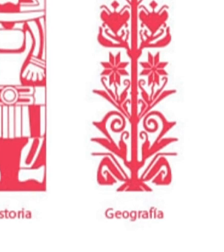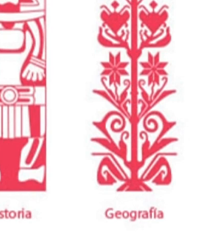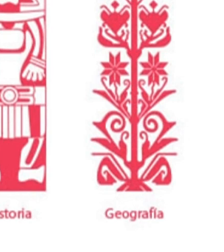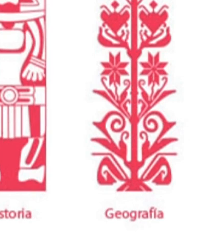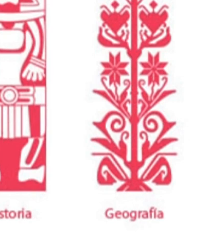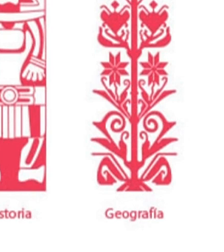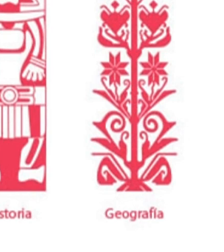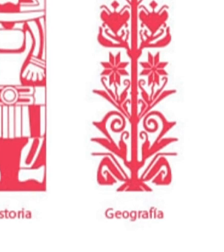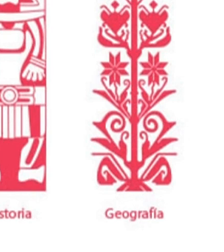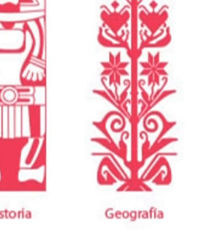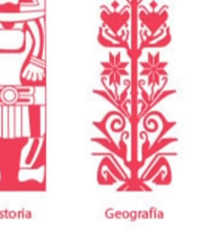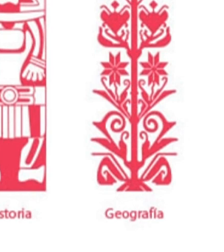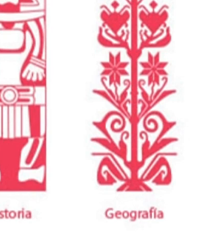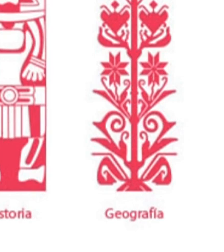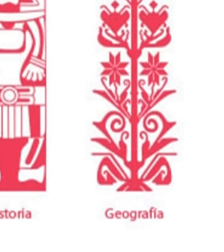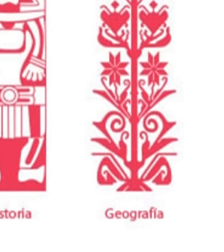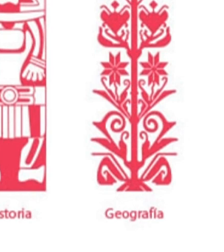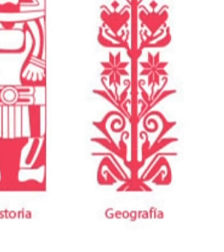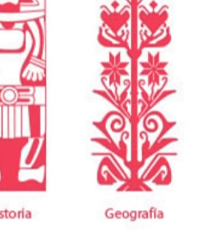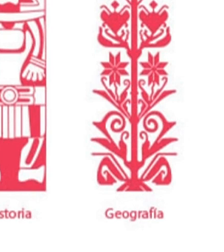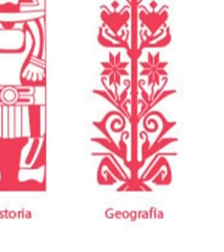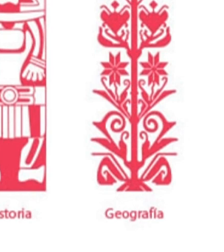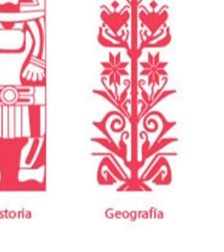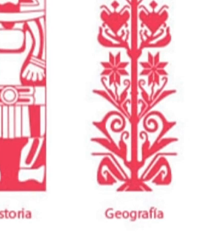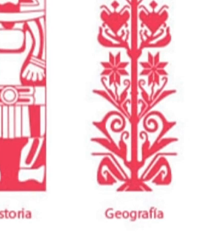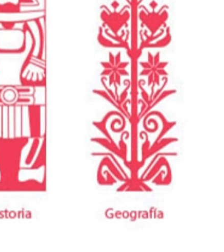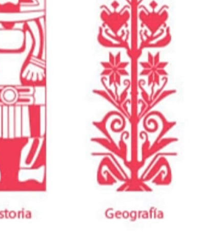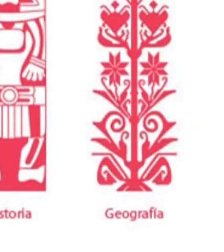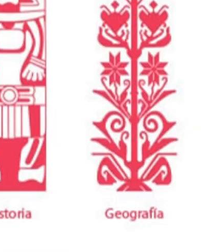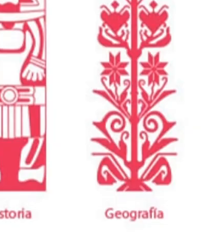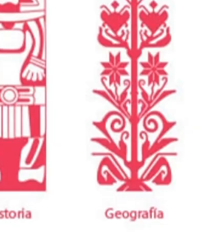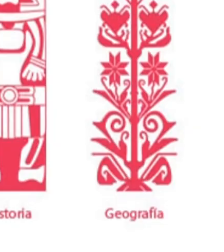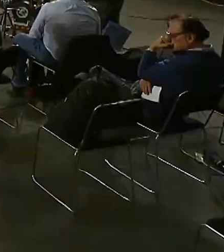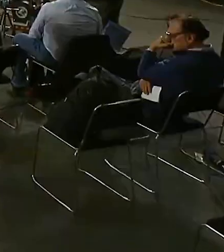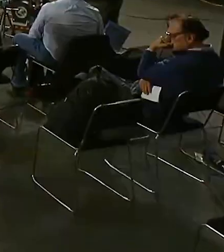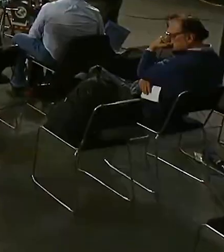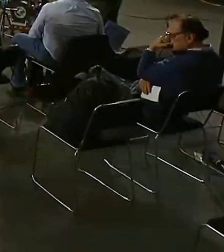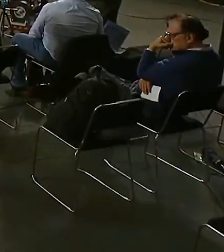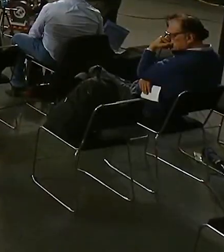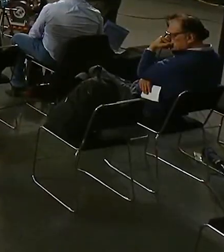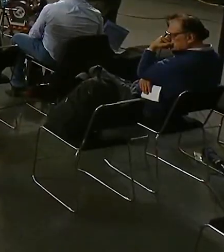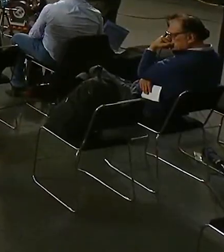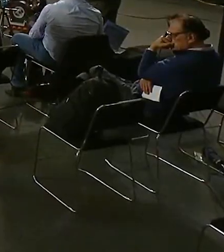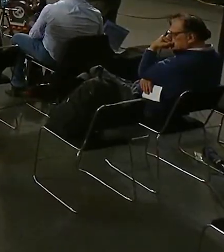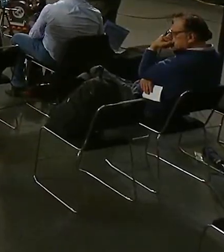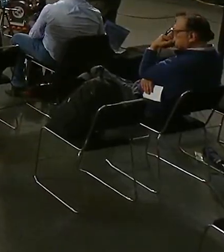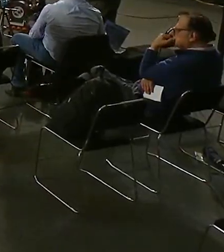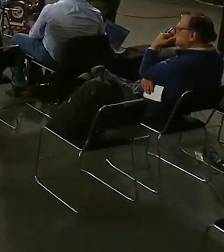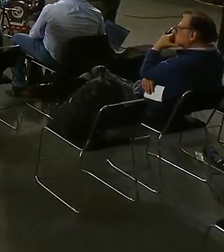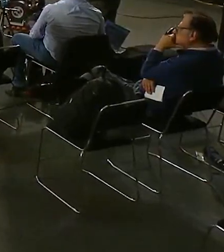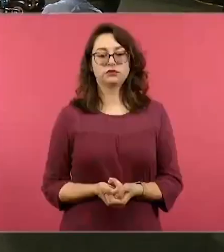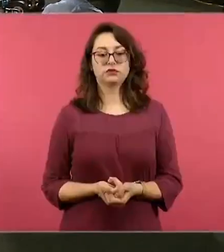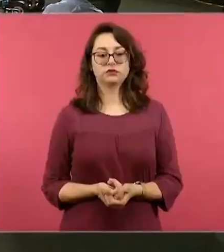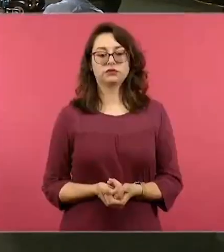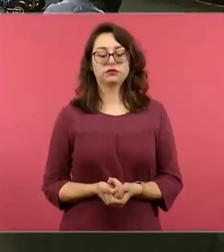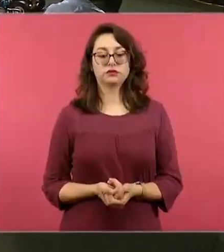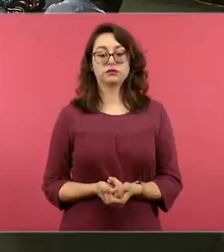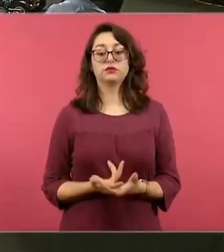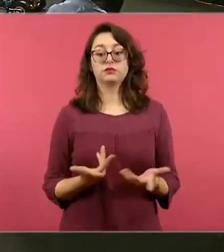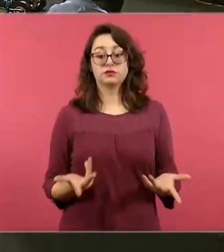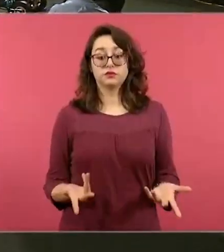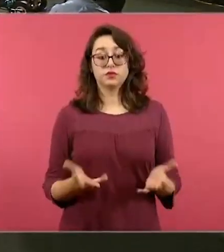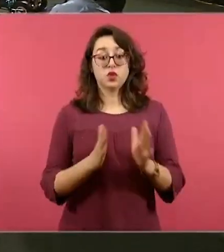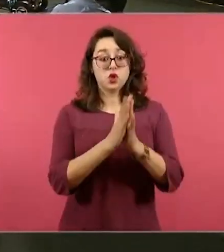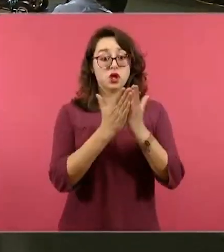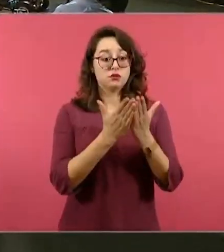formación cívica y ética, historia y geografía. La familia también se completa